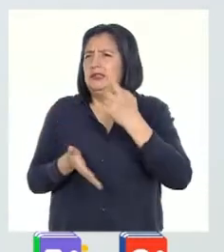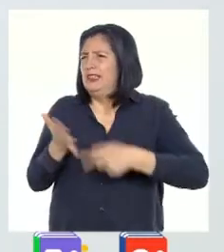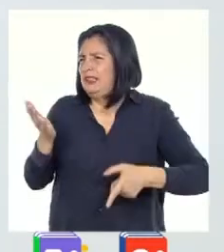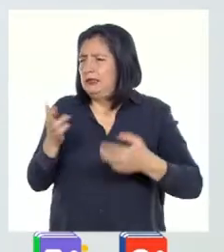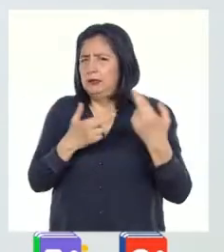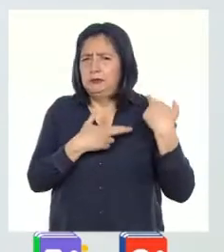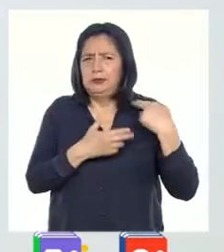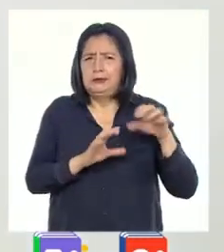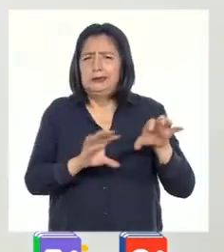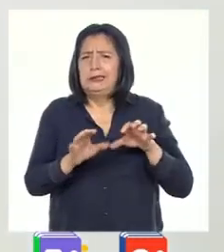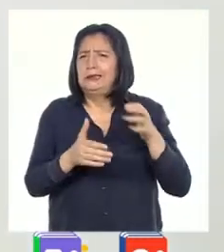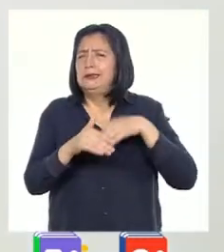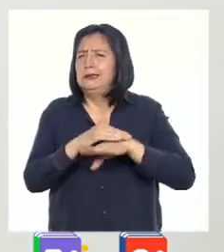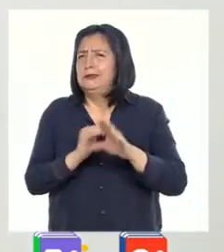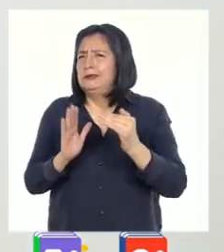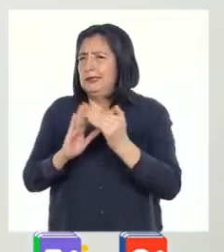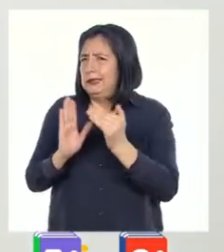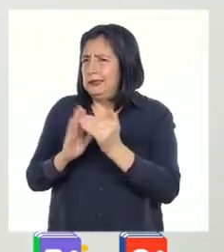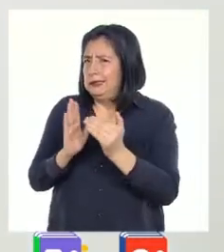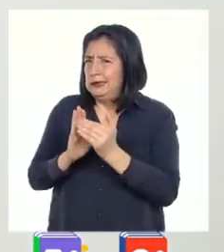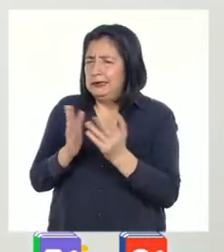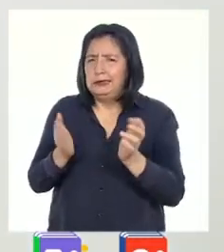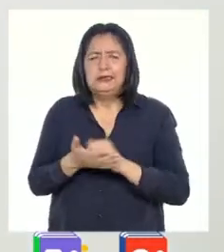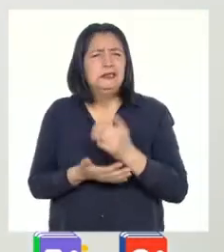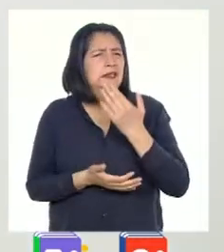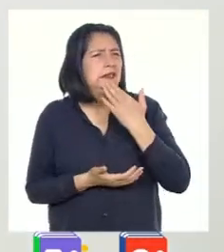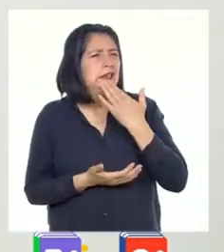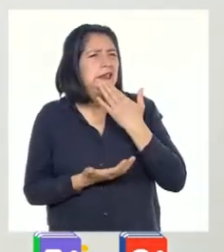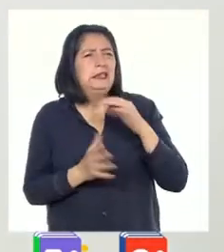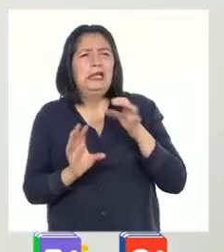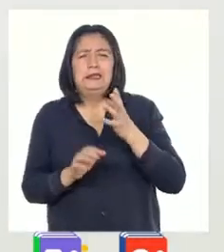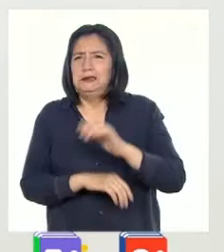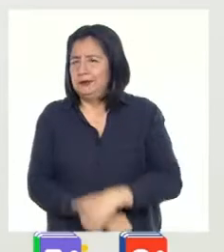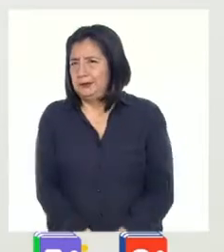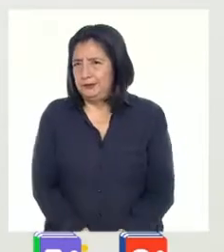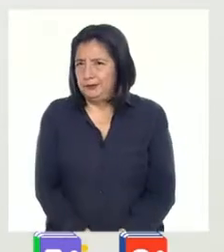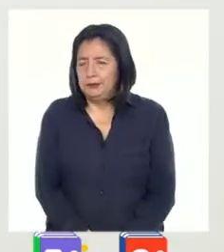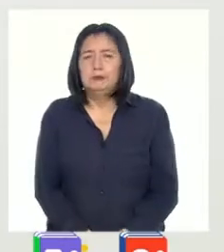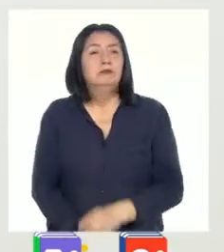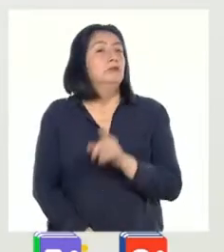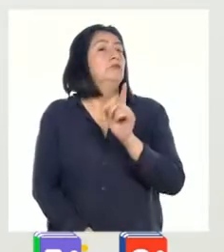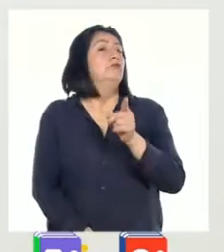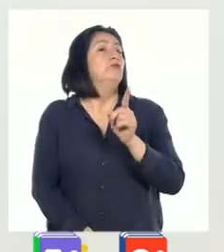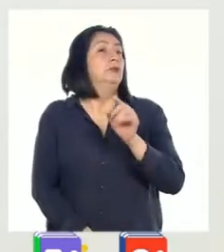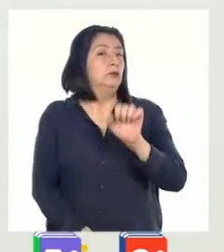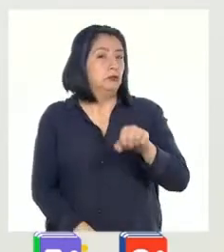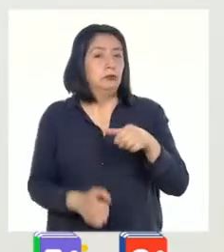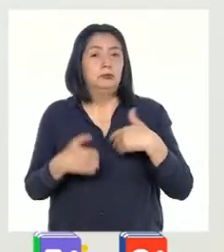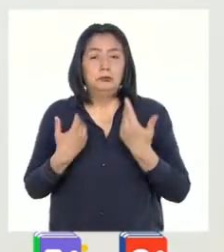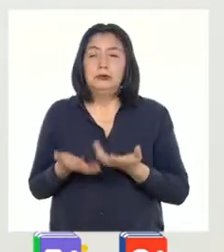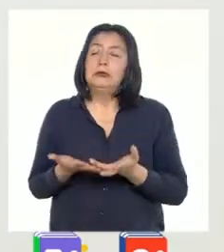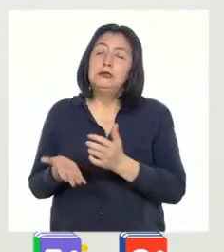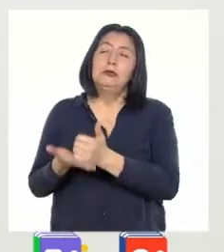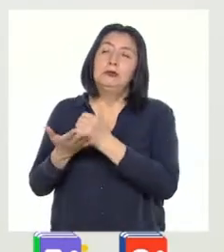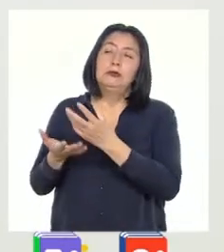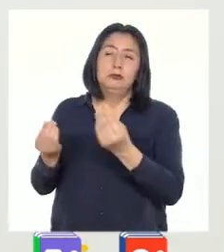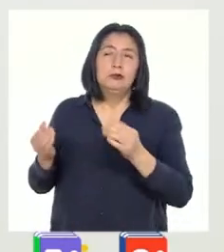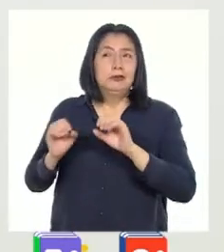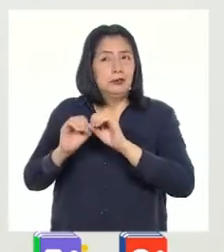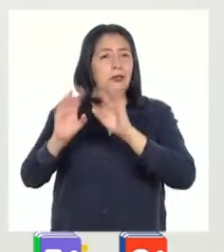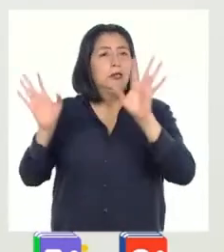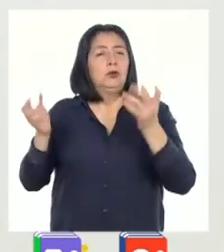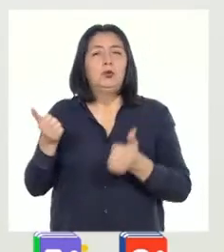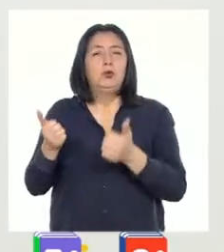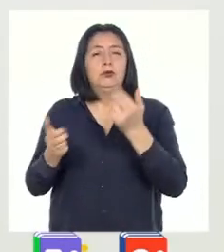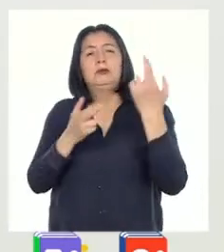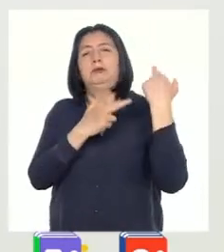tareas que se hacen en casa y sobre todo, quiénes las hacen. Eso puede ser muy útil. Así nos queda claro cuáles